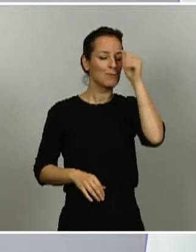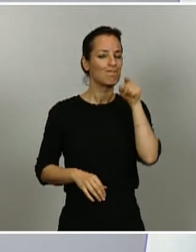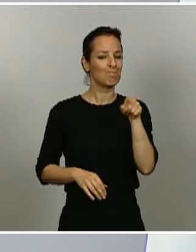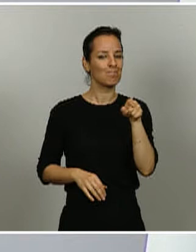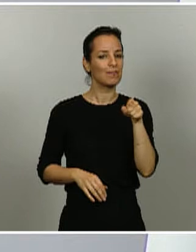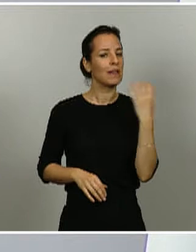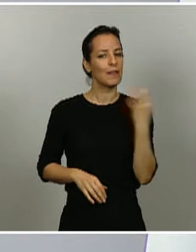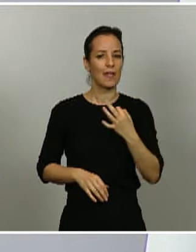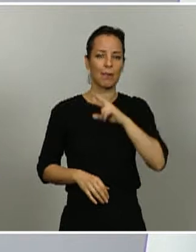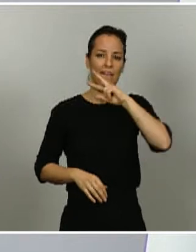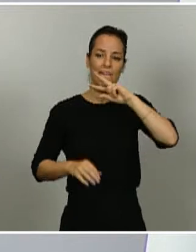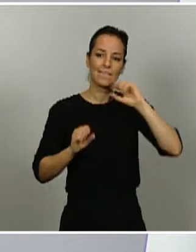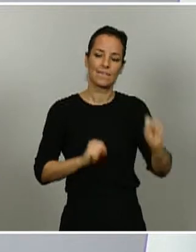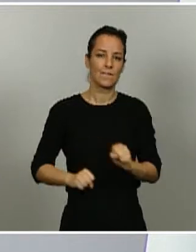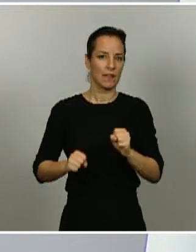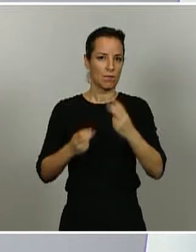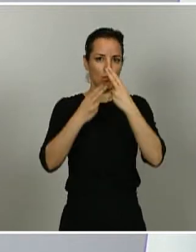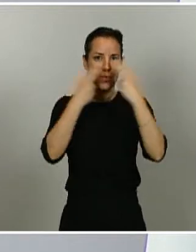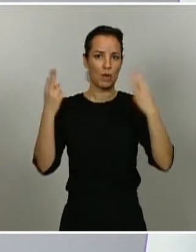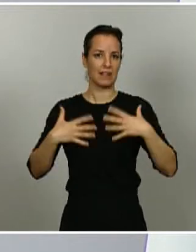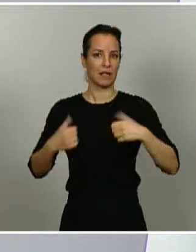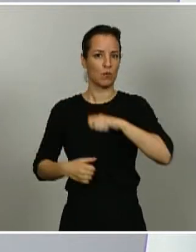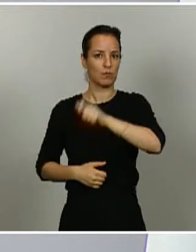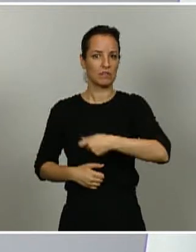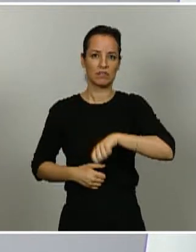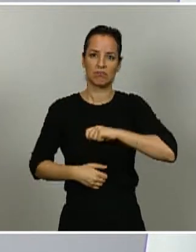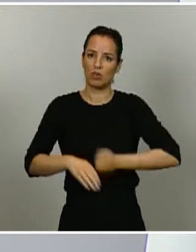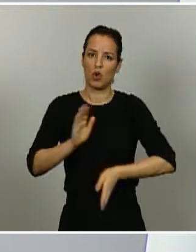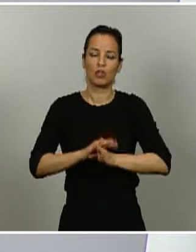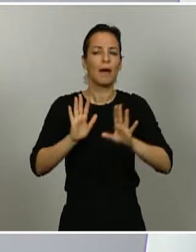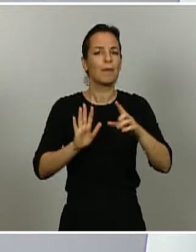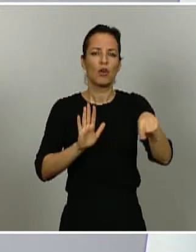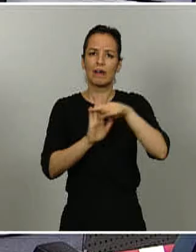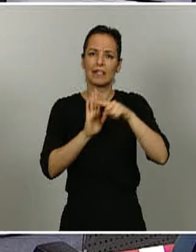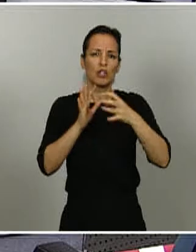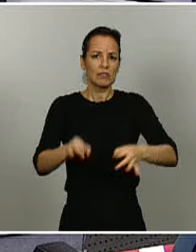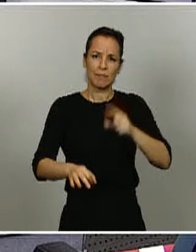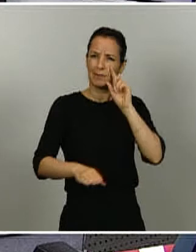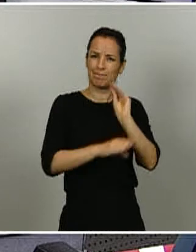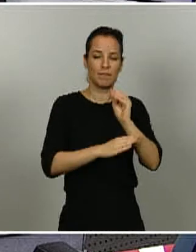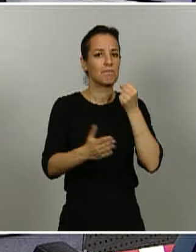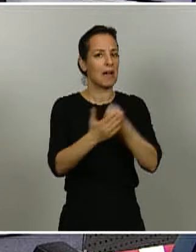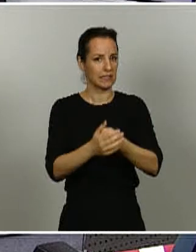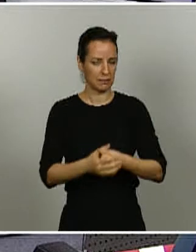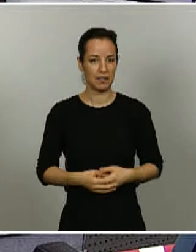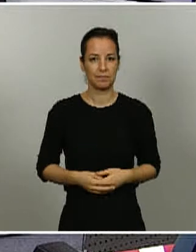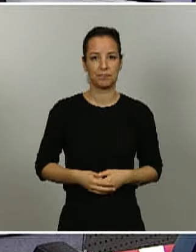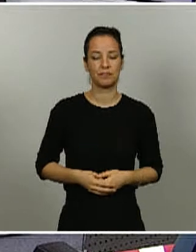protección de la salud pública de los españoles siempre actuando con criterios de máxima protección. Pregunta ahora a GNDiario.